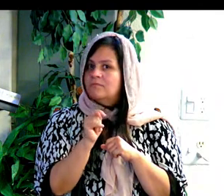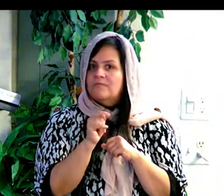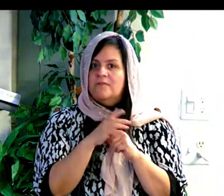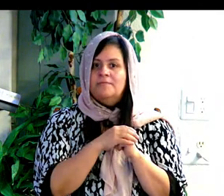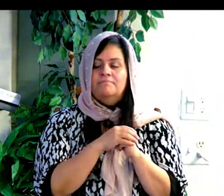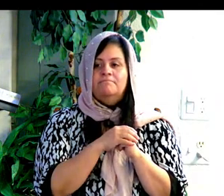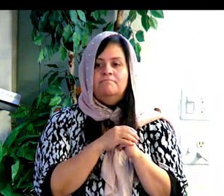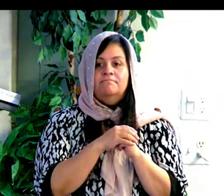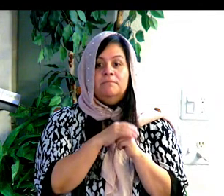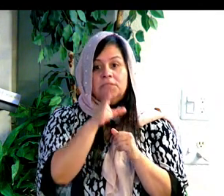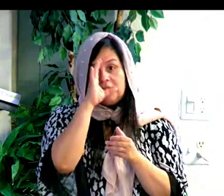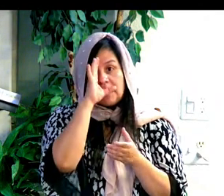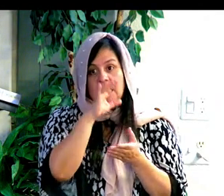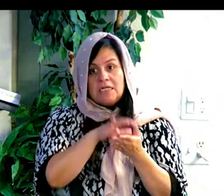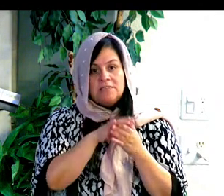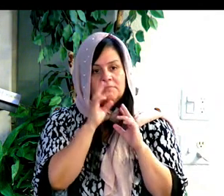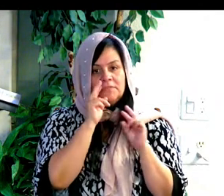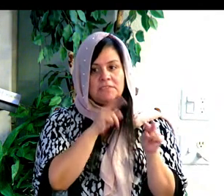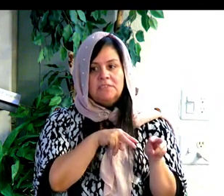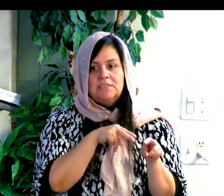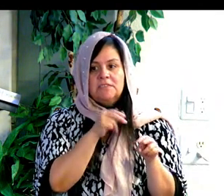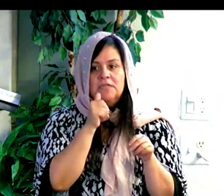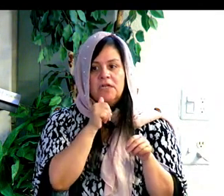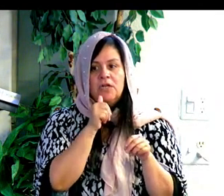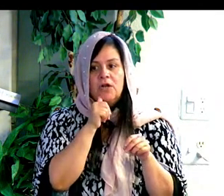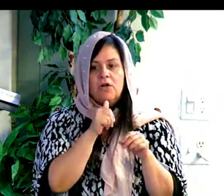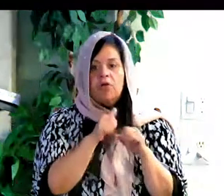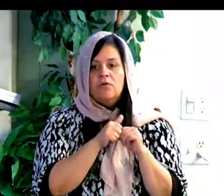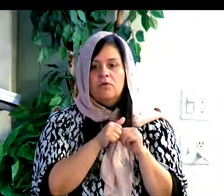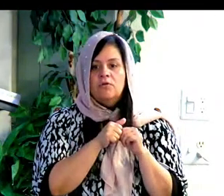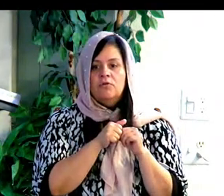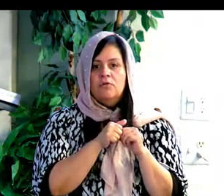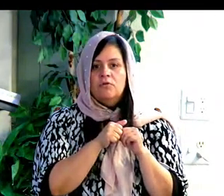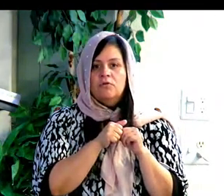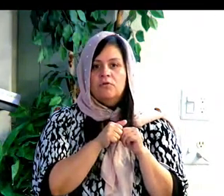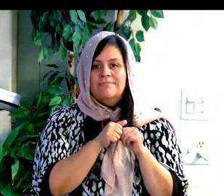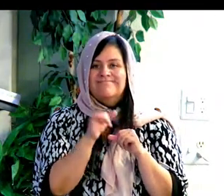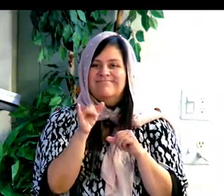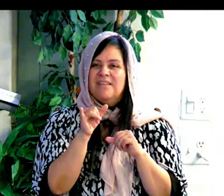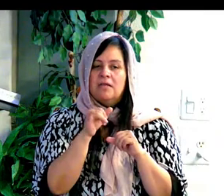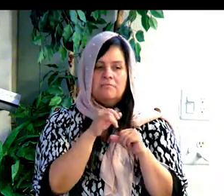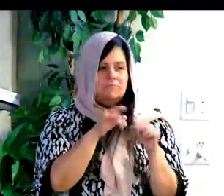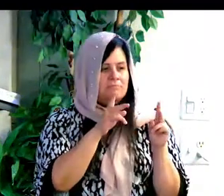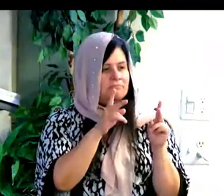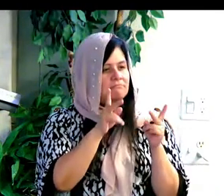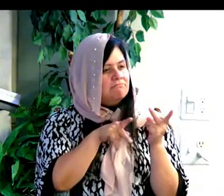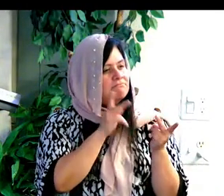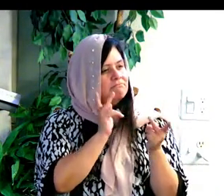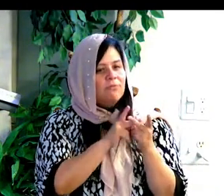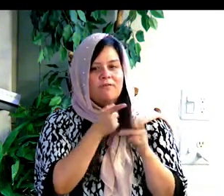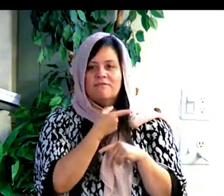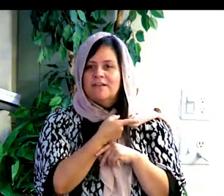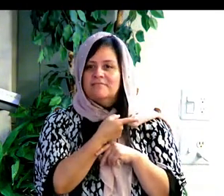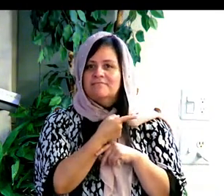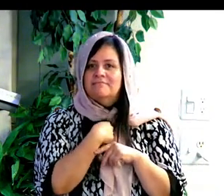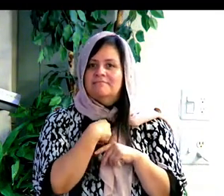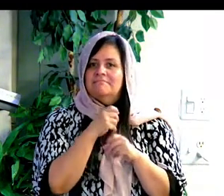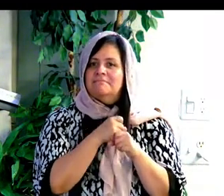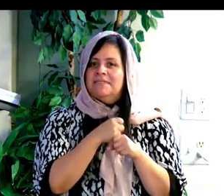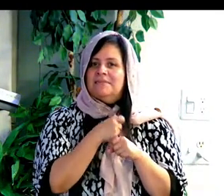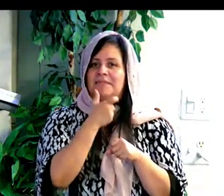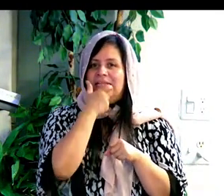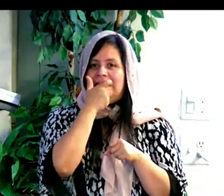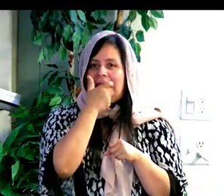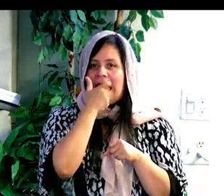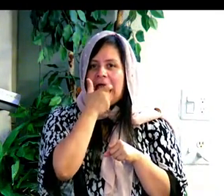novio ve a la novia como algo, como una persona perfecta. It always kind of cracks me up. Y a veces